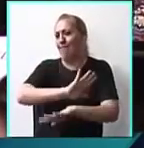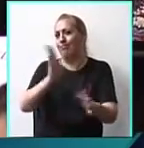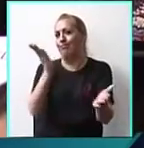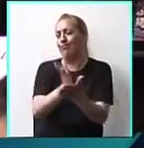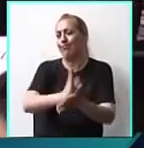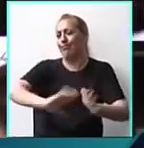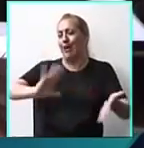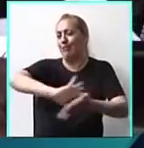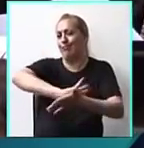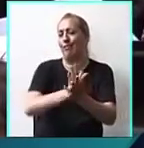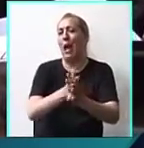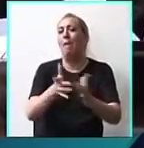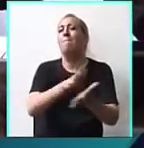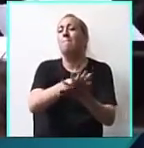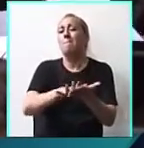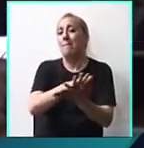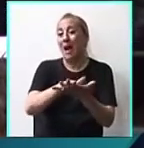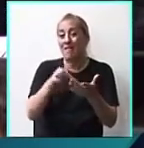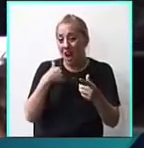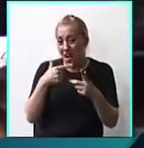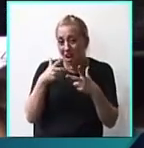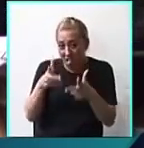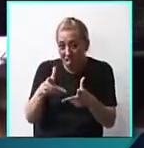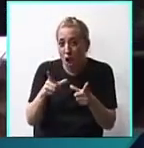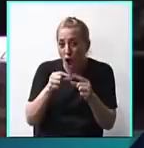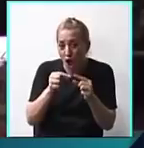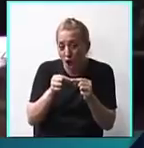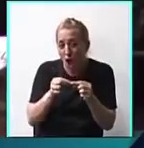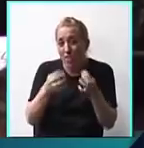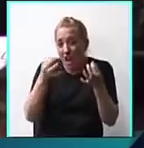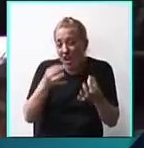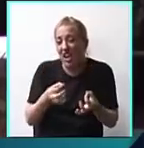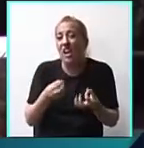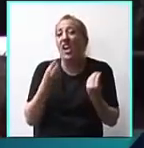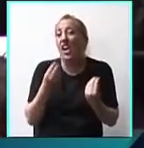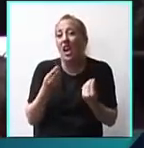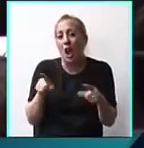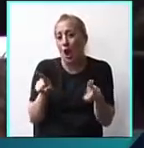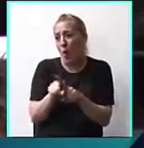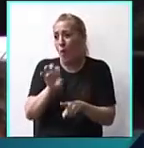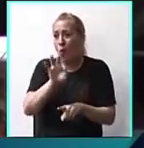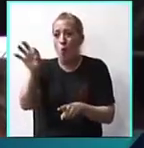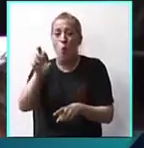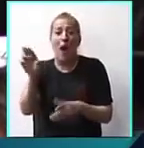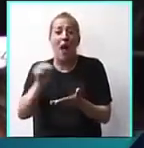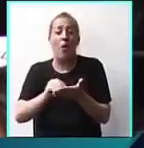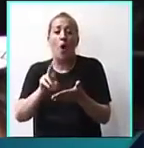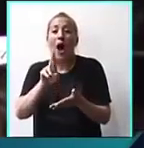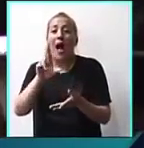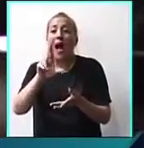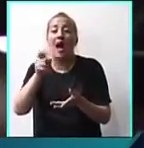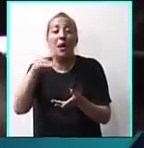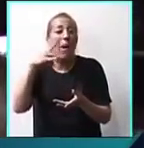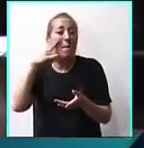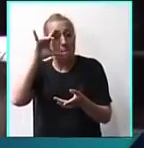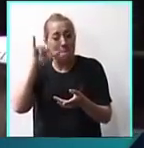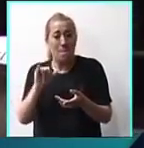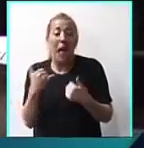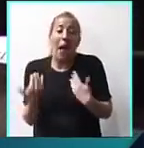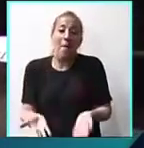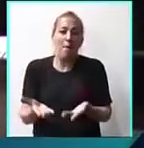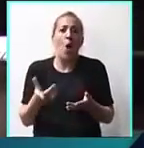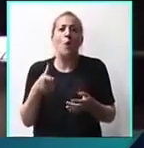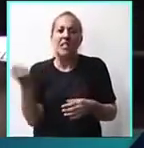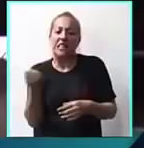va a ir a parar a las manos de las Celsas Ramírez, que lo van a aplicar con este criterio con el cual están